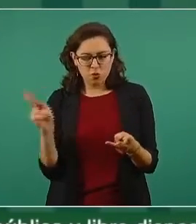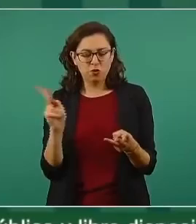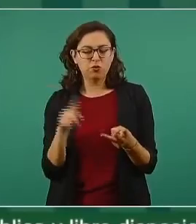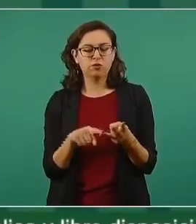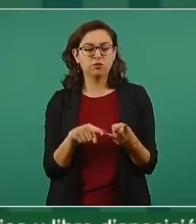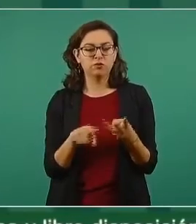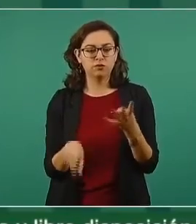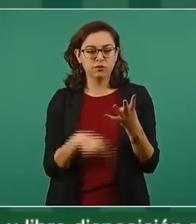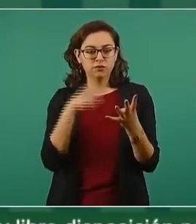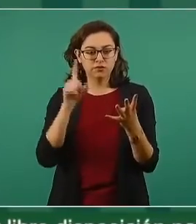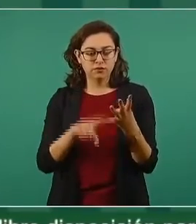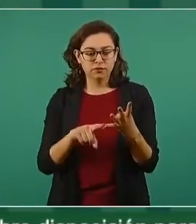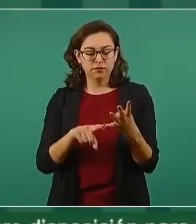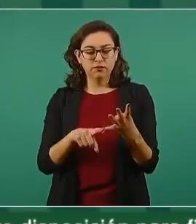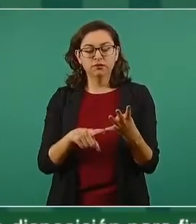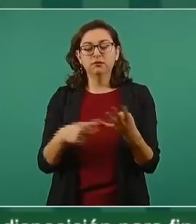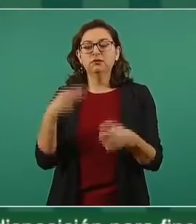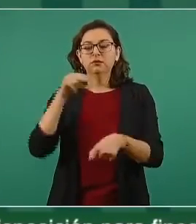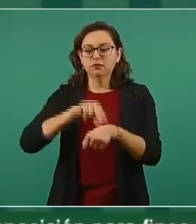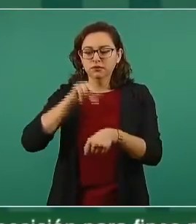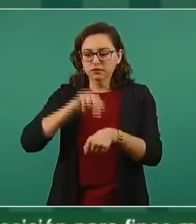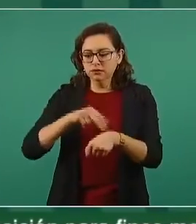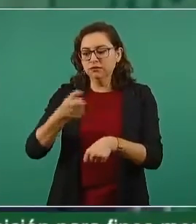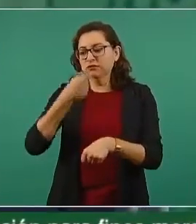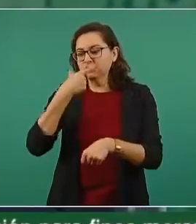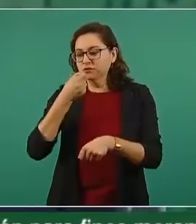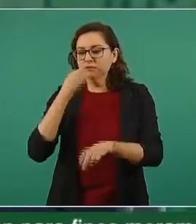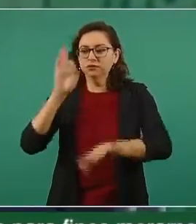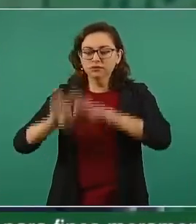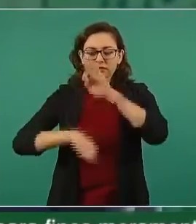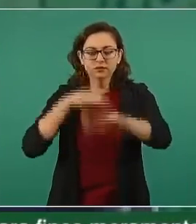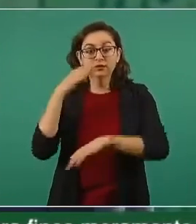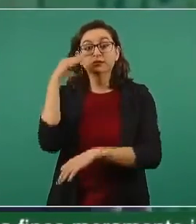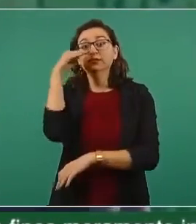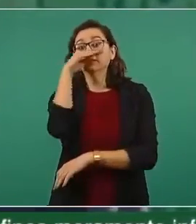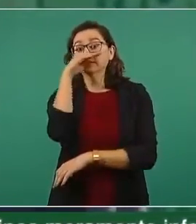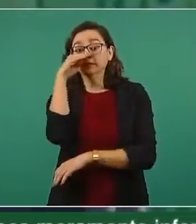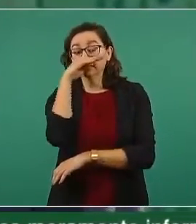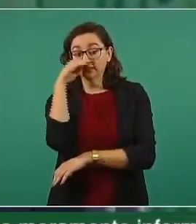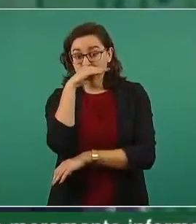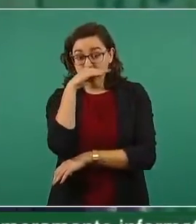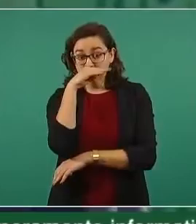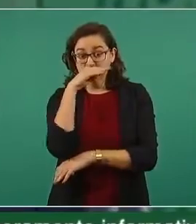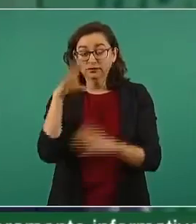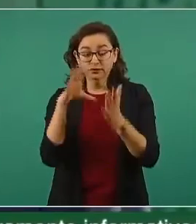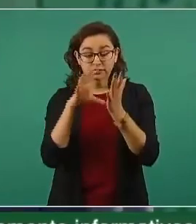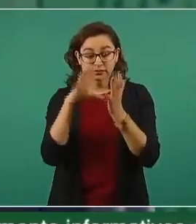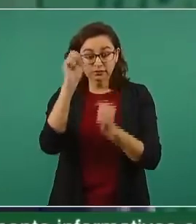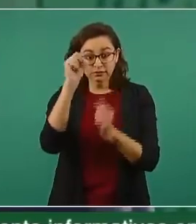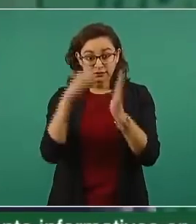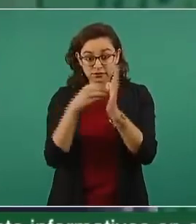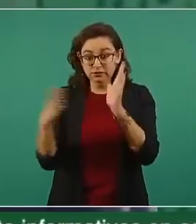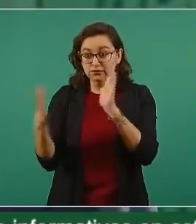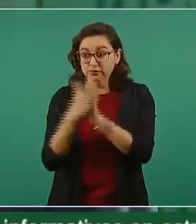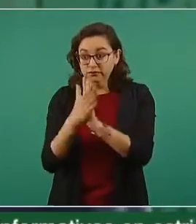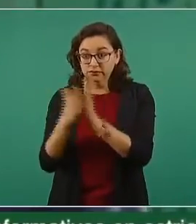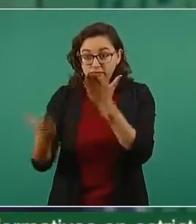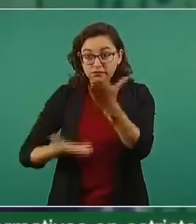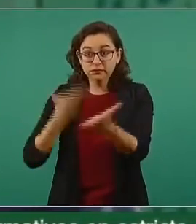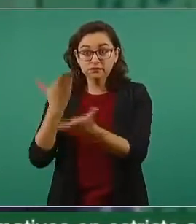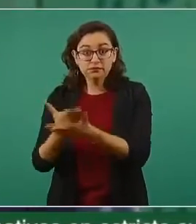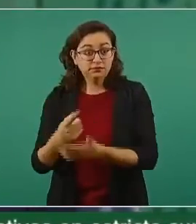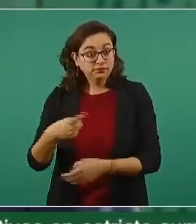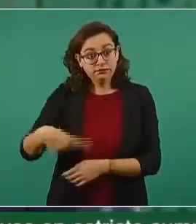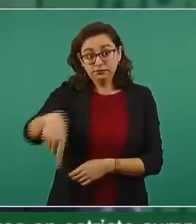la atención médica que los medicamentos fuesen gratuitos, votaron en contra